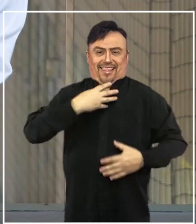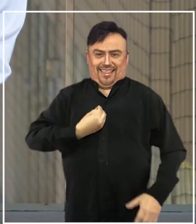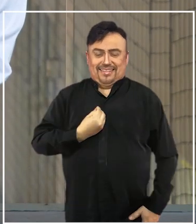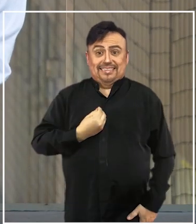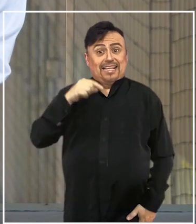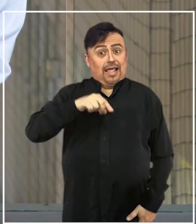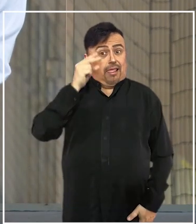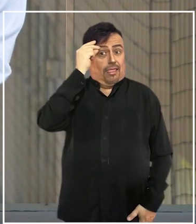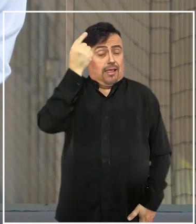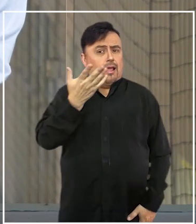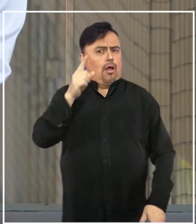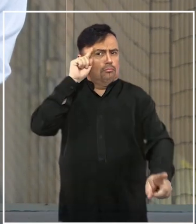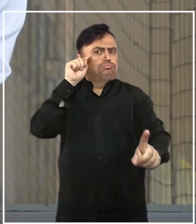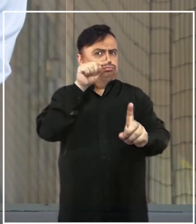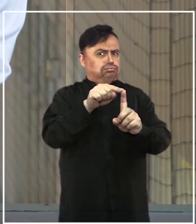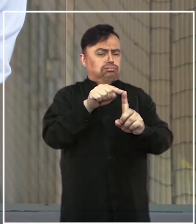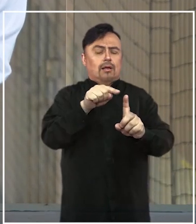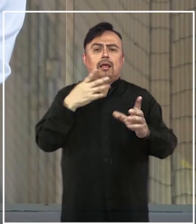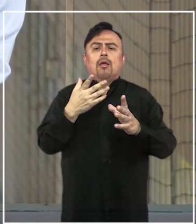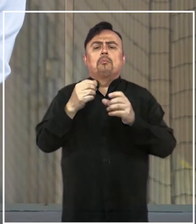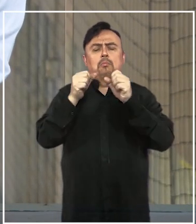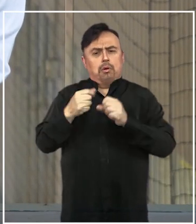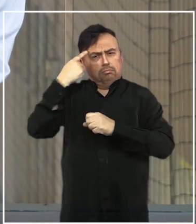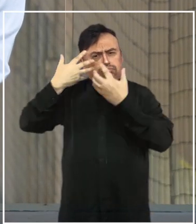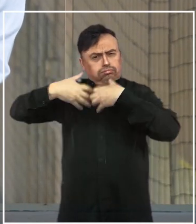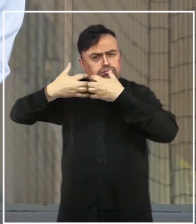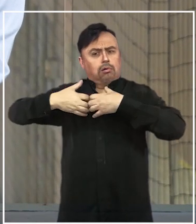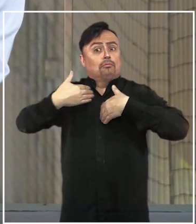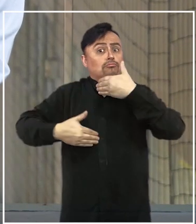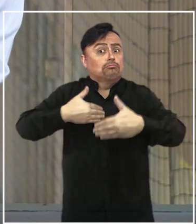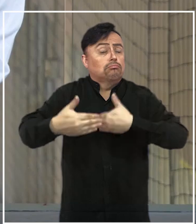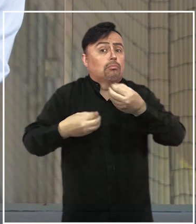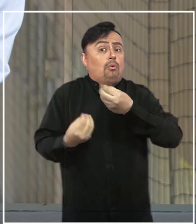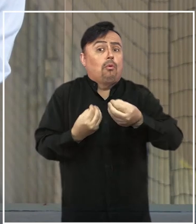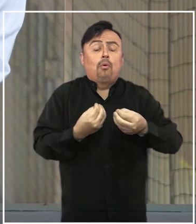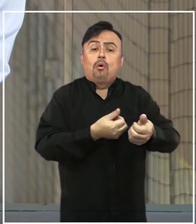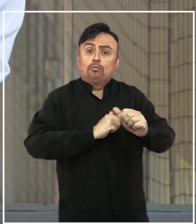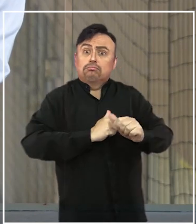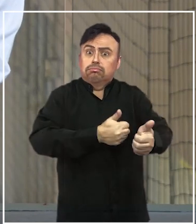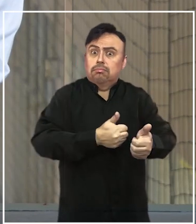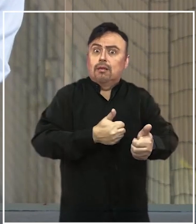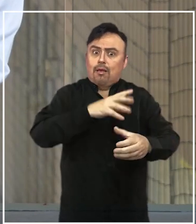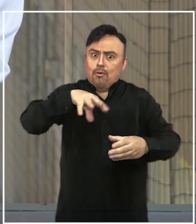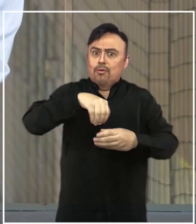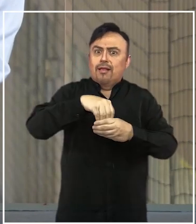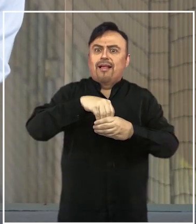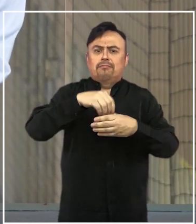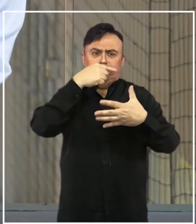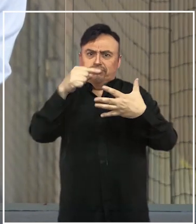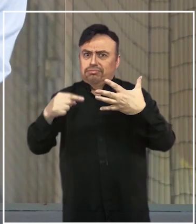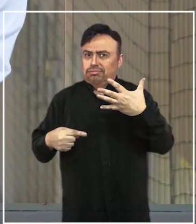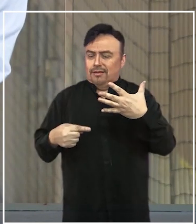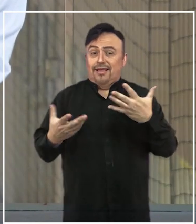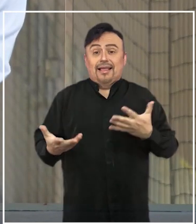Esta iniciativa tiene como objetivo poder analizar los avances y también los desafíos de la inclusión desde diferentes aristas